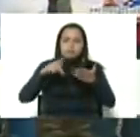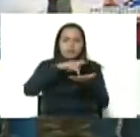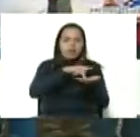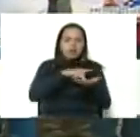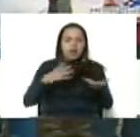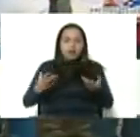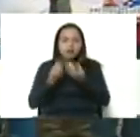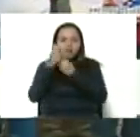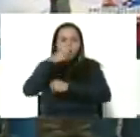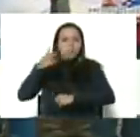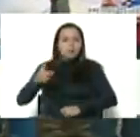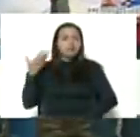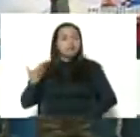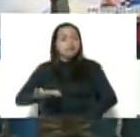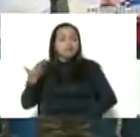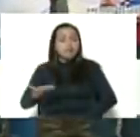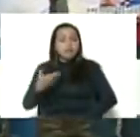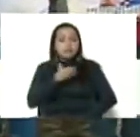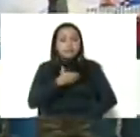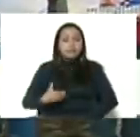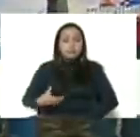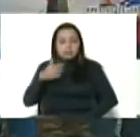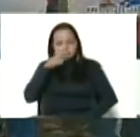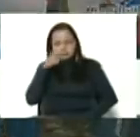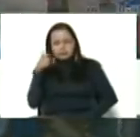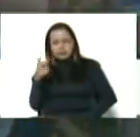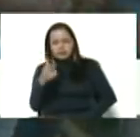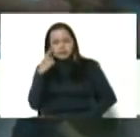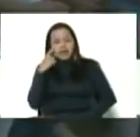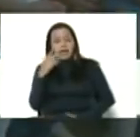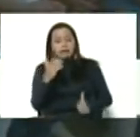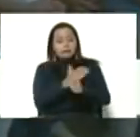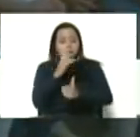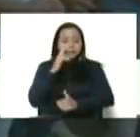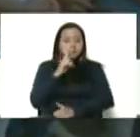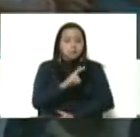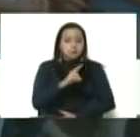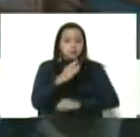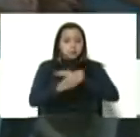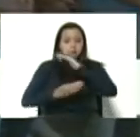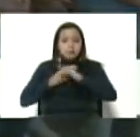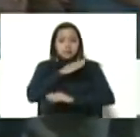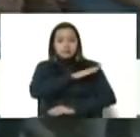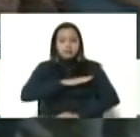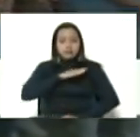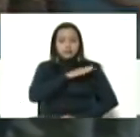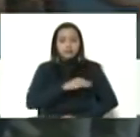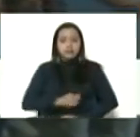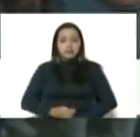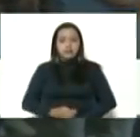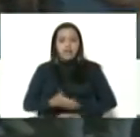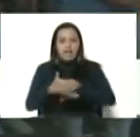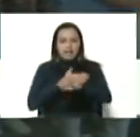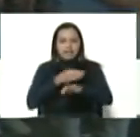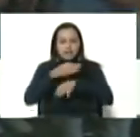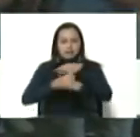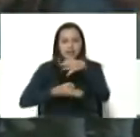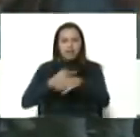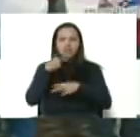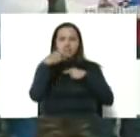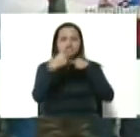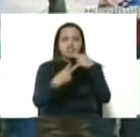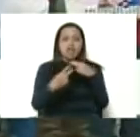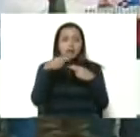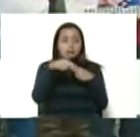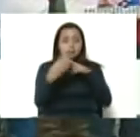popular. Y algo muy importante, mi comandante, que hemos observado acá, en esta base de misiones, como lo decía Mayerlin, en esta base